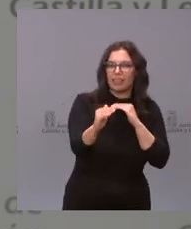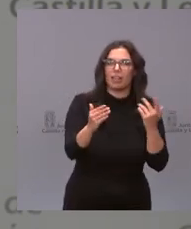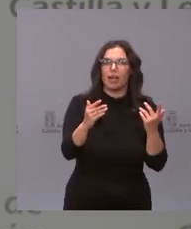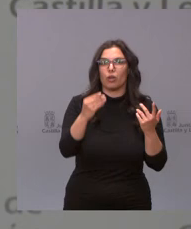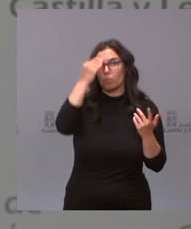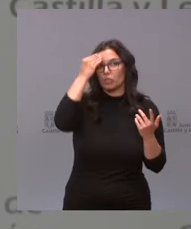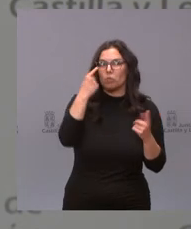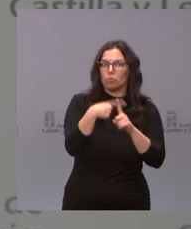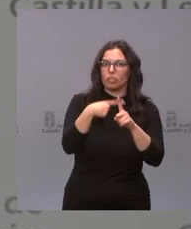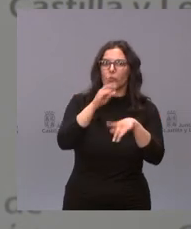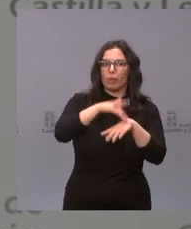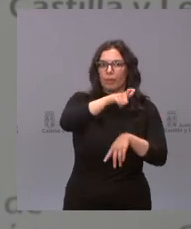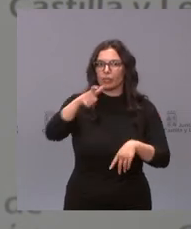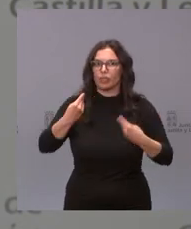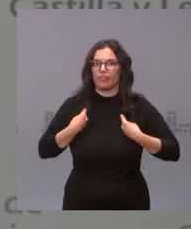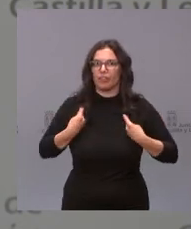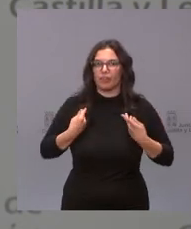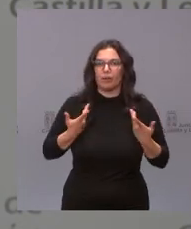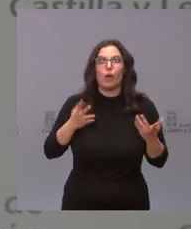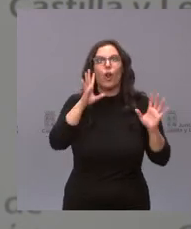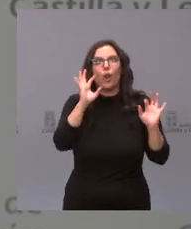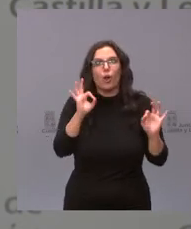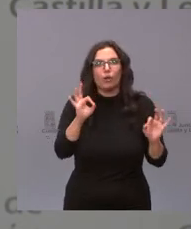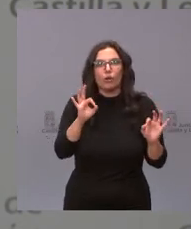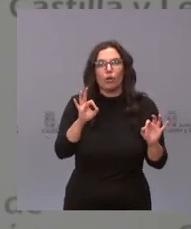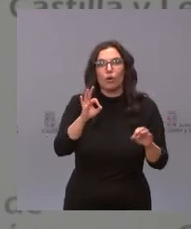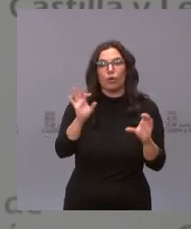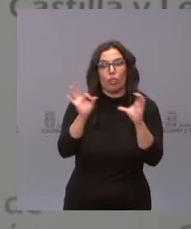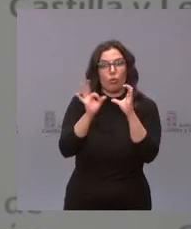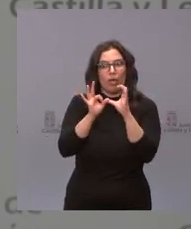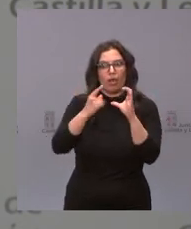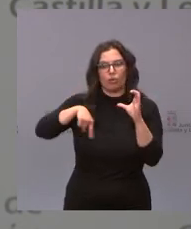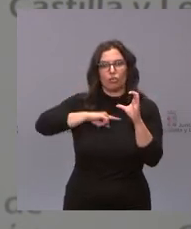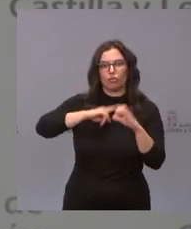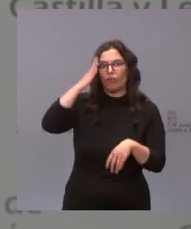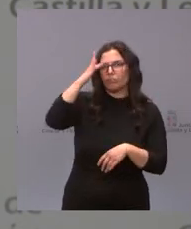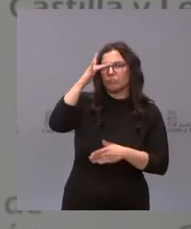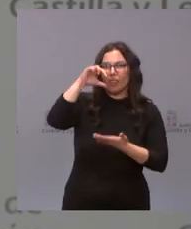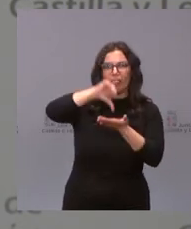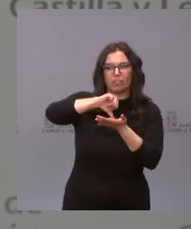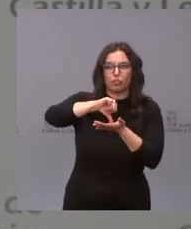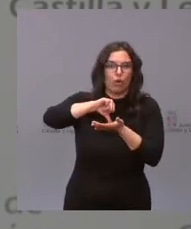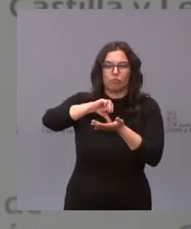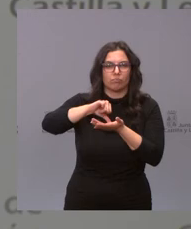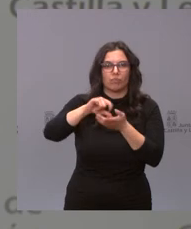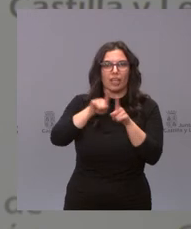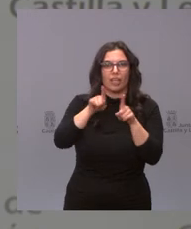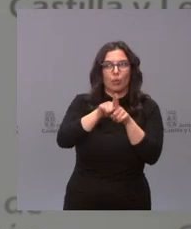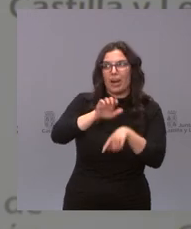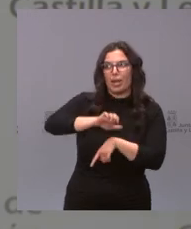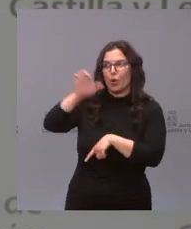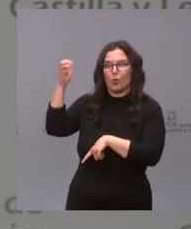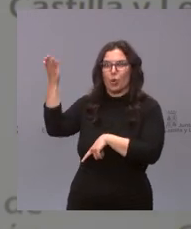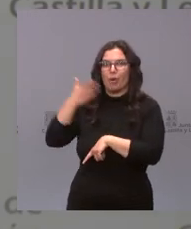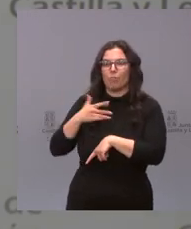buenos para la ciudadanía de Castilla y León pero evidentemente Ciudadanos como partido de centro y liberal pues igual que pasa con nuestros socios europeos